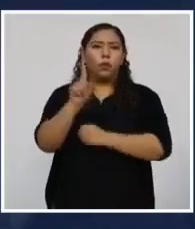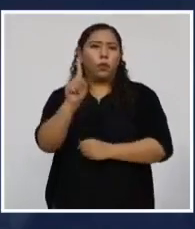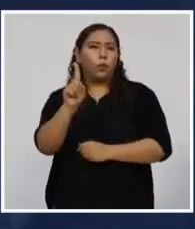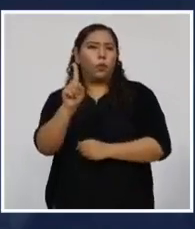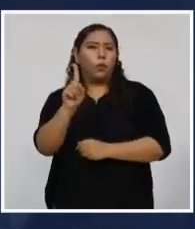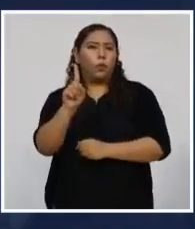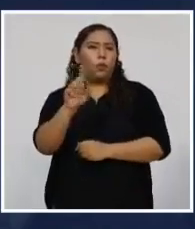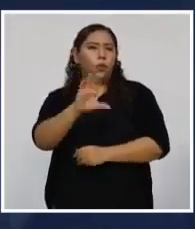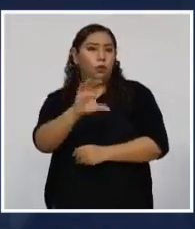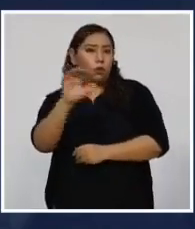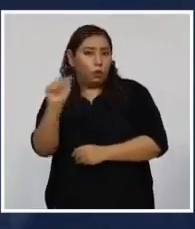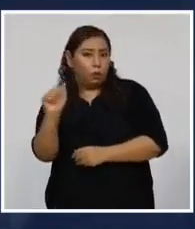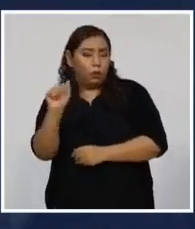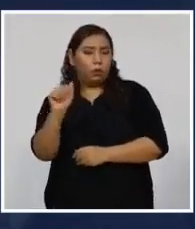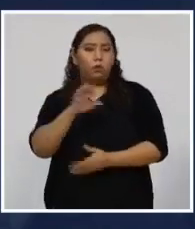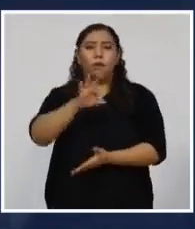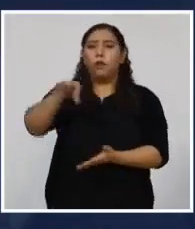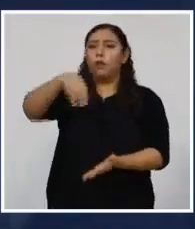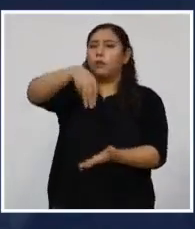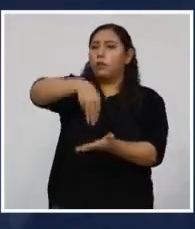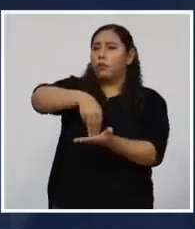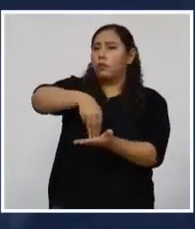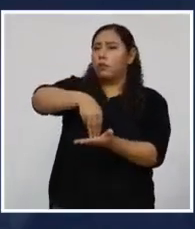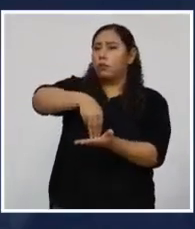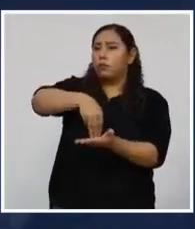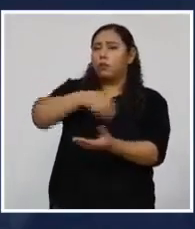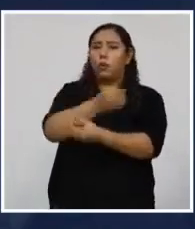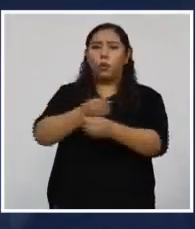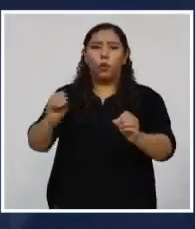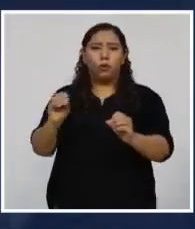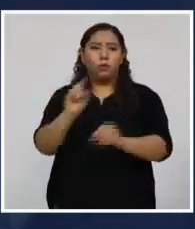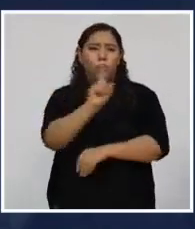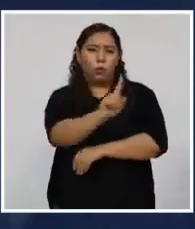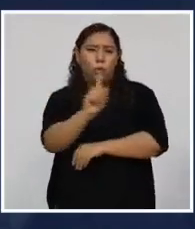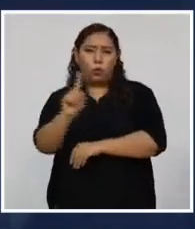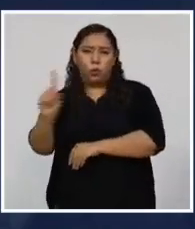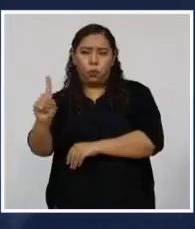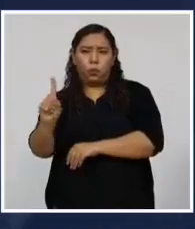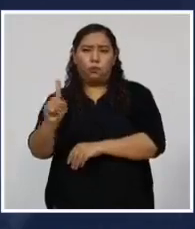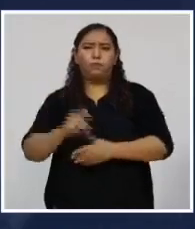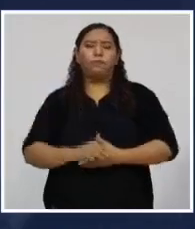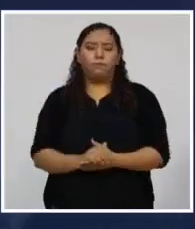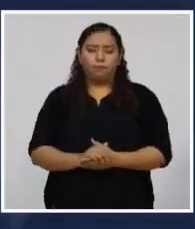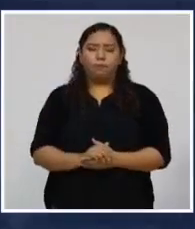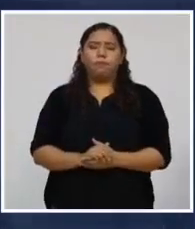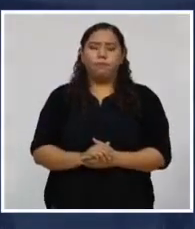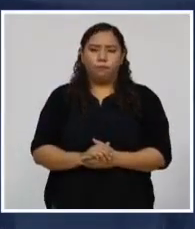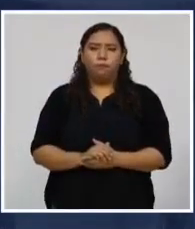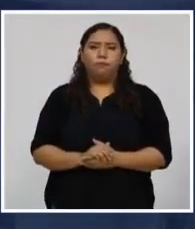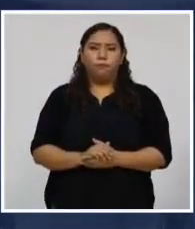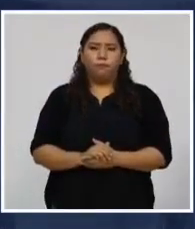en Comayagua, Francisco Morazán y en Ocotepeque, una persona en cada uno de estos departamentos.